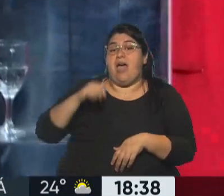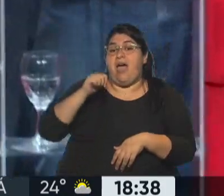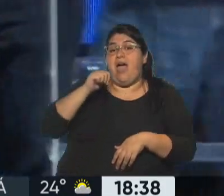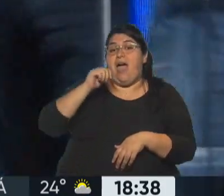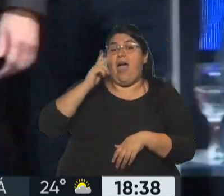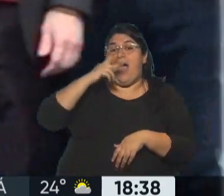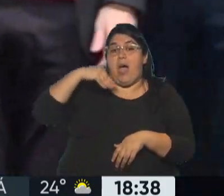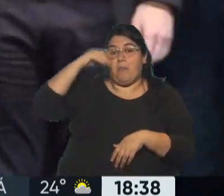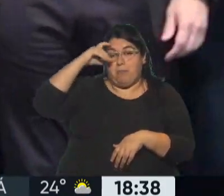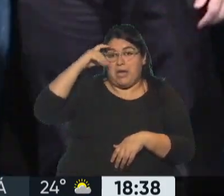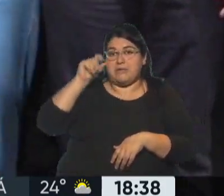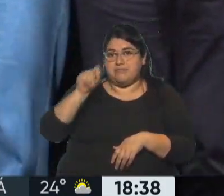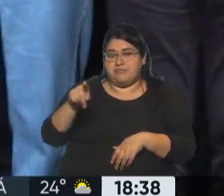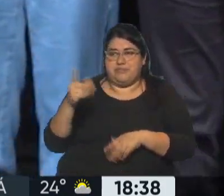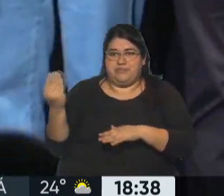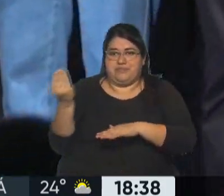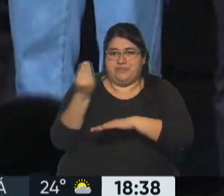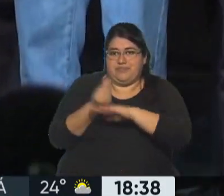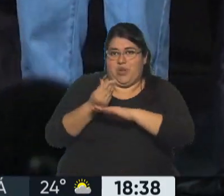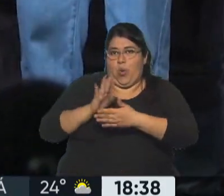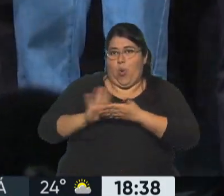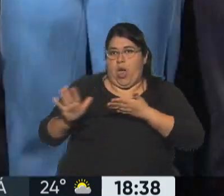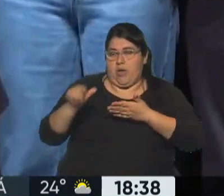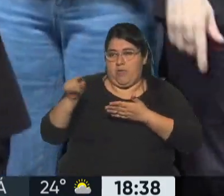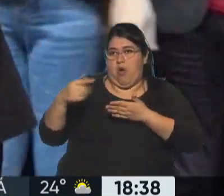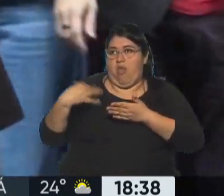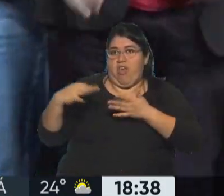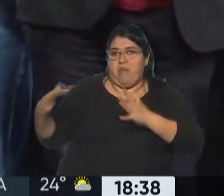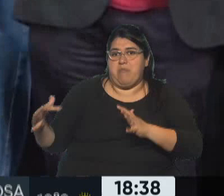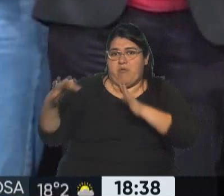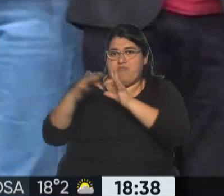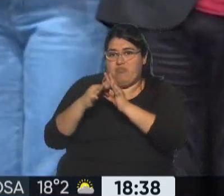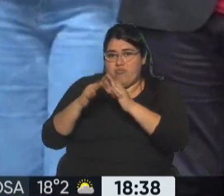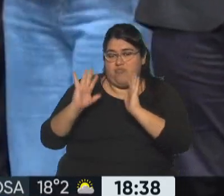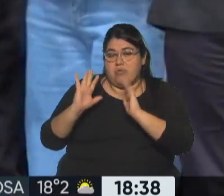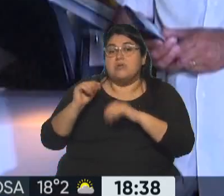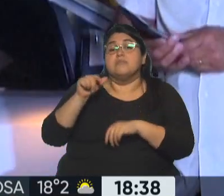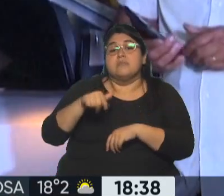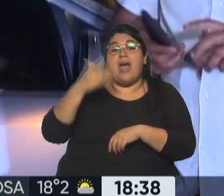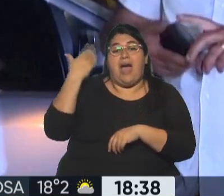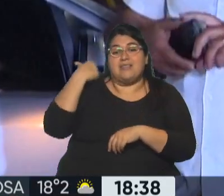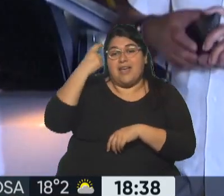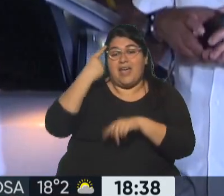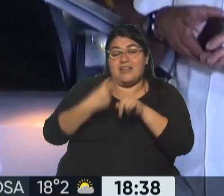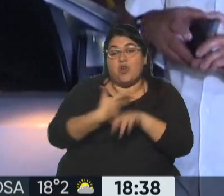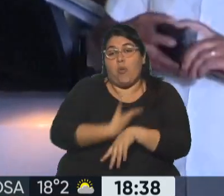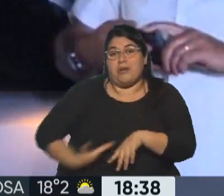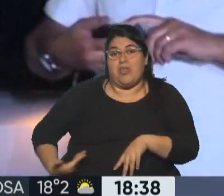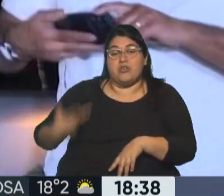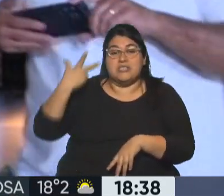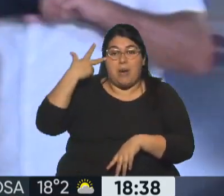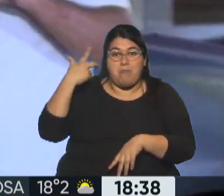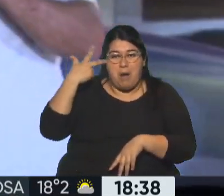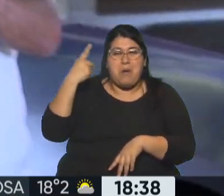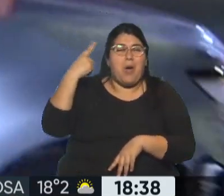Centro, que lo incorporó en esto de, bueno, nos tenemos que unir para vencer a Bolsonaro, fue gobernador de San Pablo, se esperaba